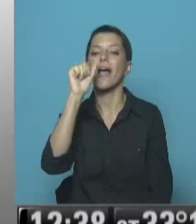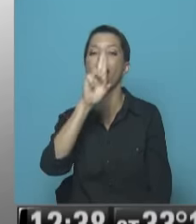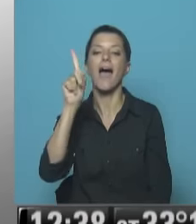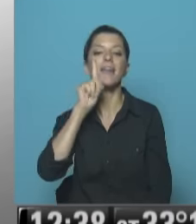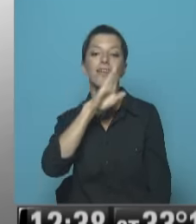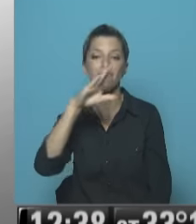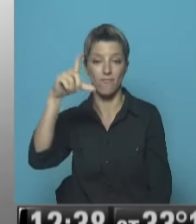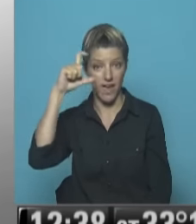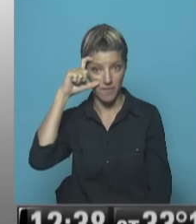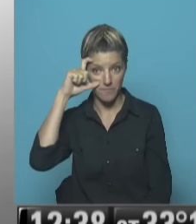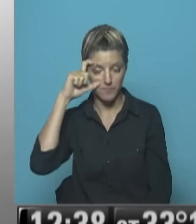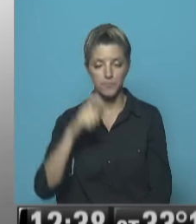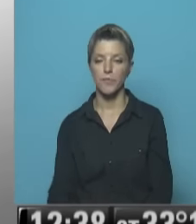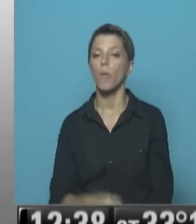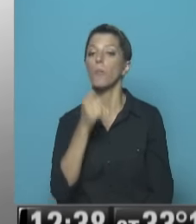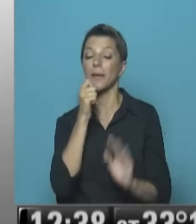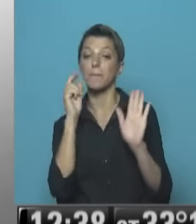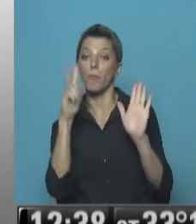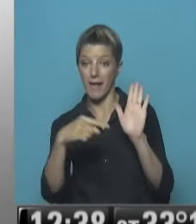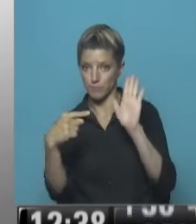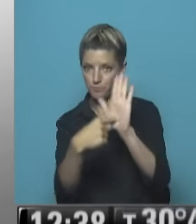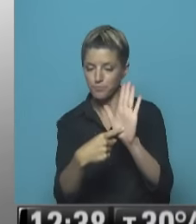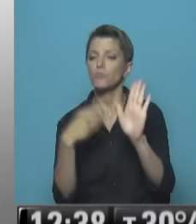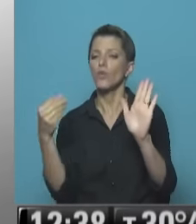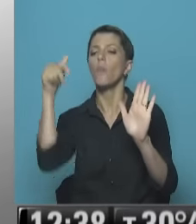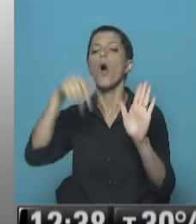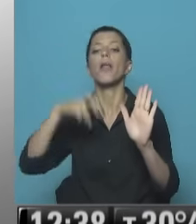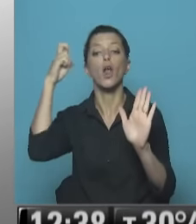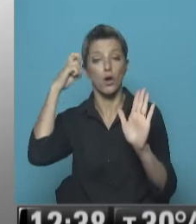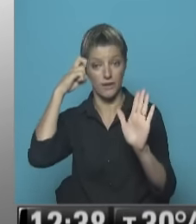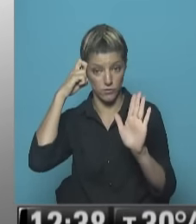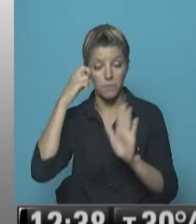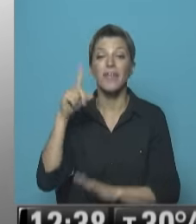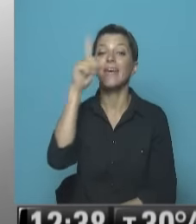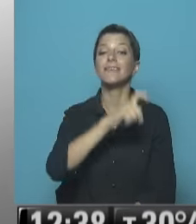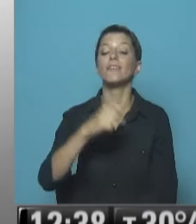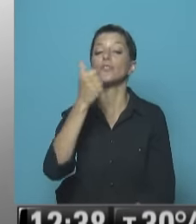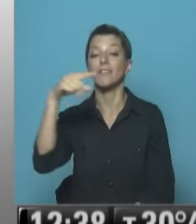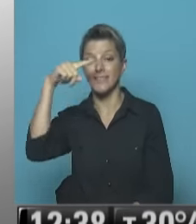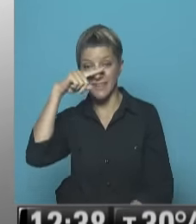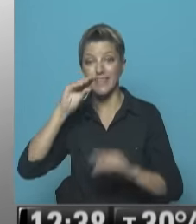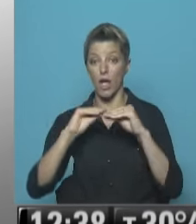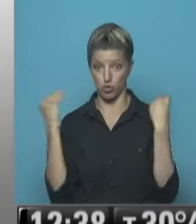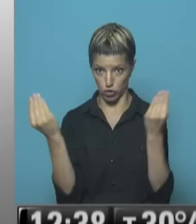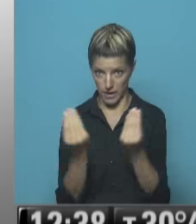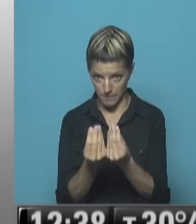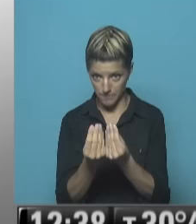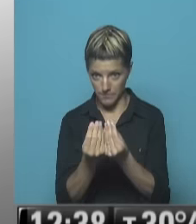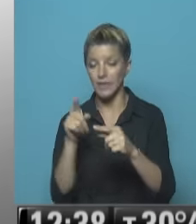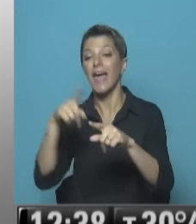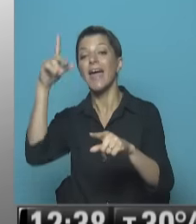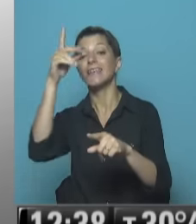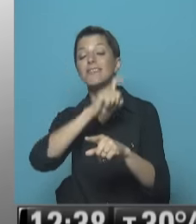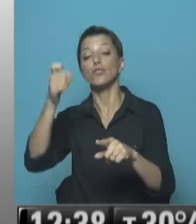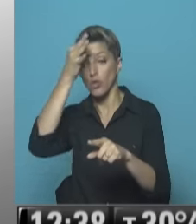viendo cómo quedó Ahí está, cómo quedó el parlamento Son 167 escaños en total 112 para la